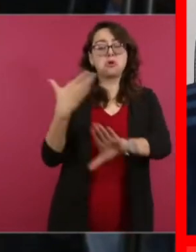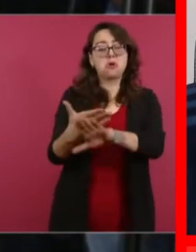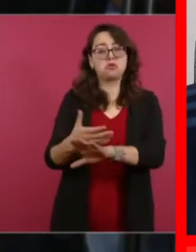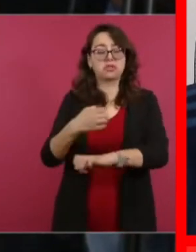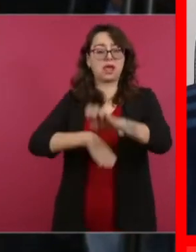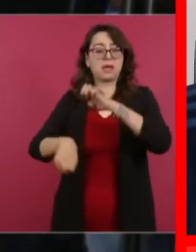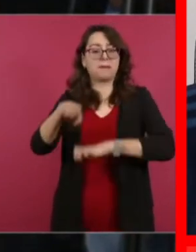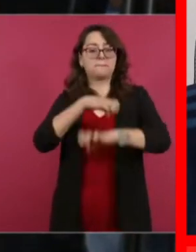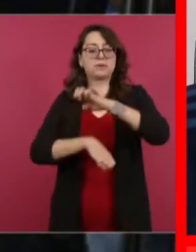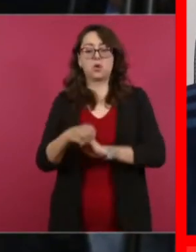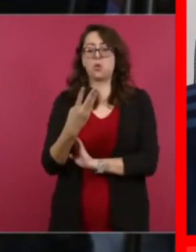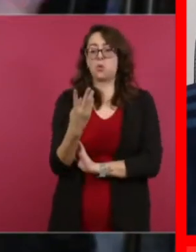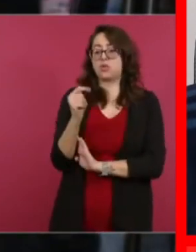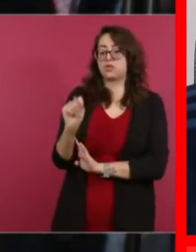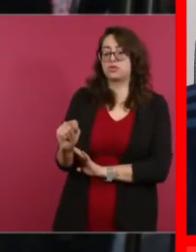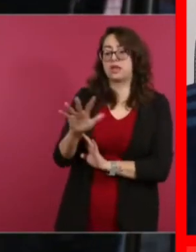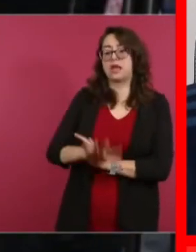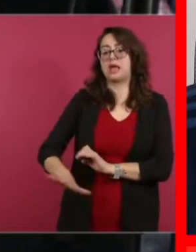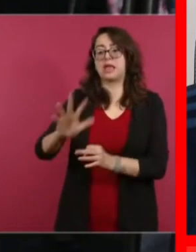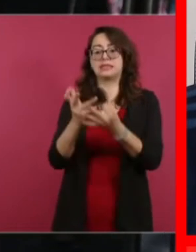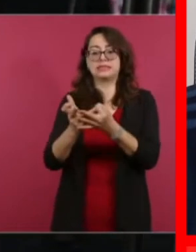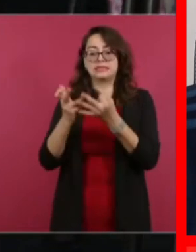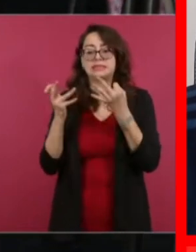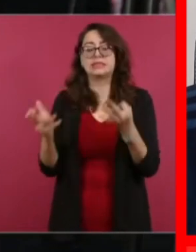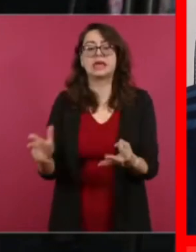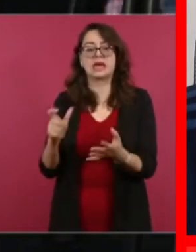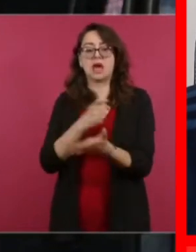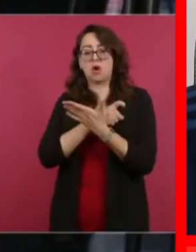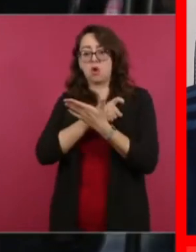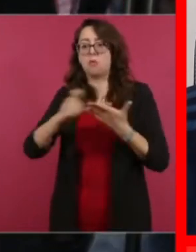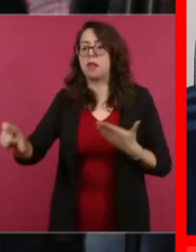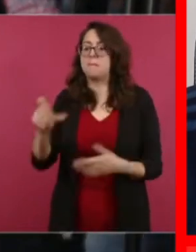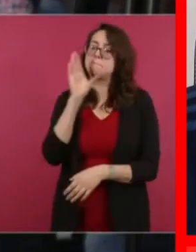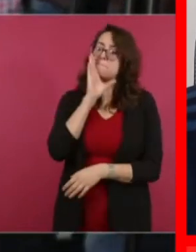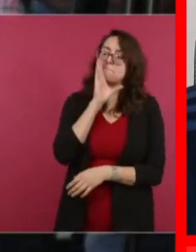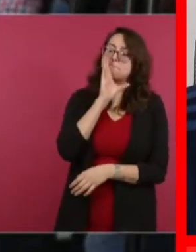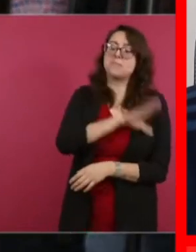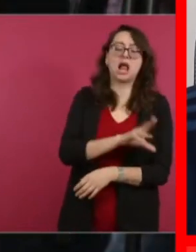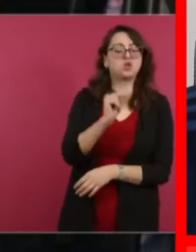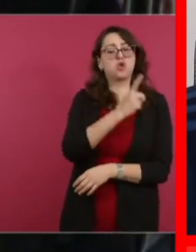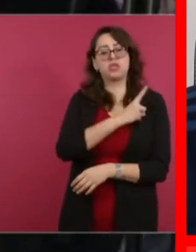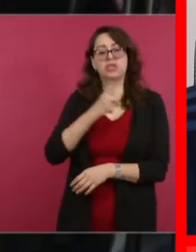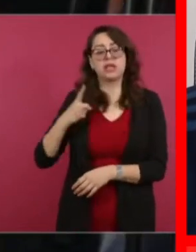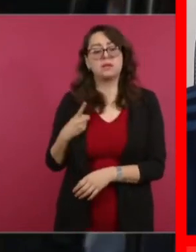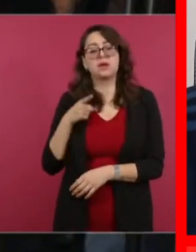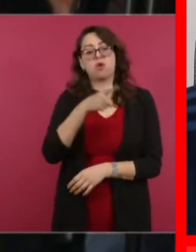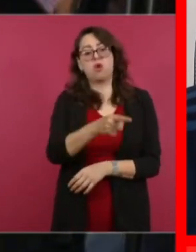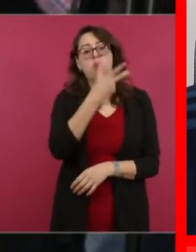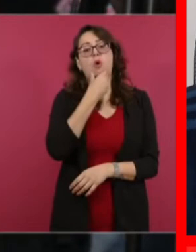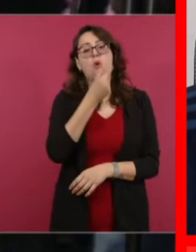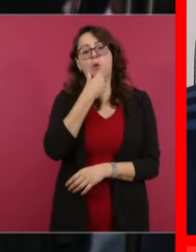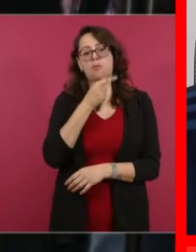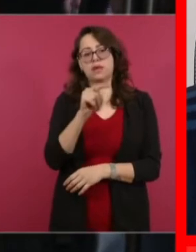hablando de esto nada, Eugenio Derbez, te vas a sorprender lo que reveló este valiente